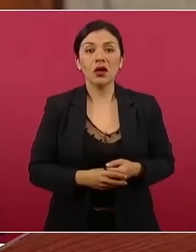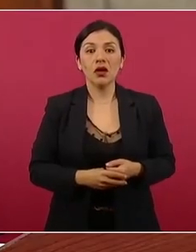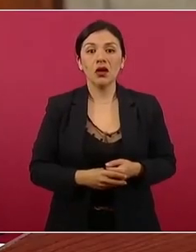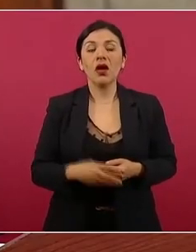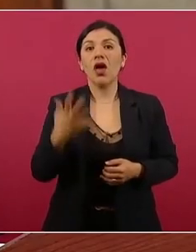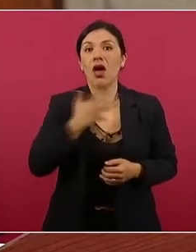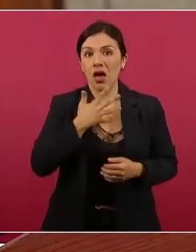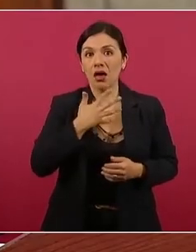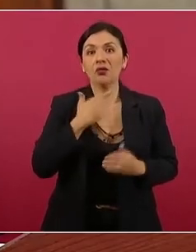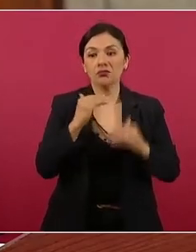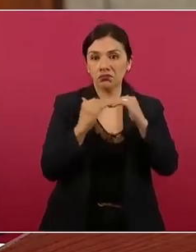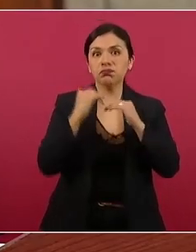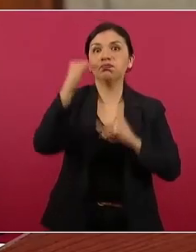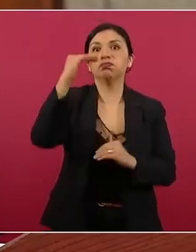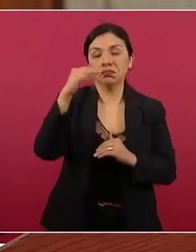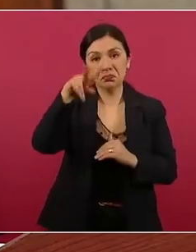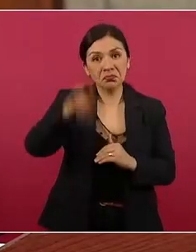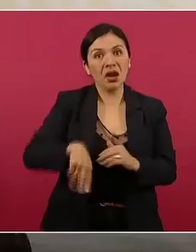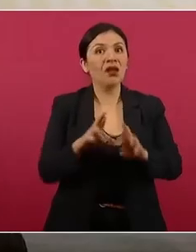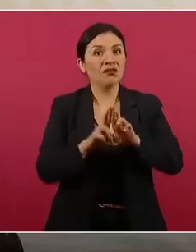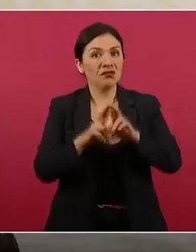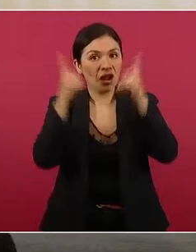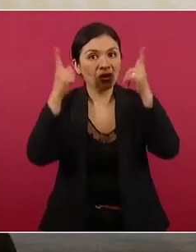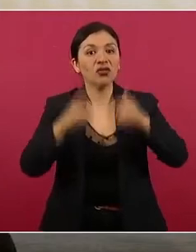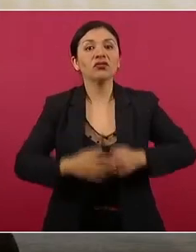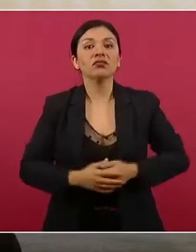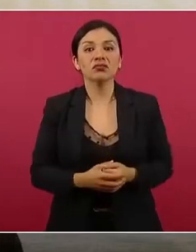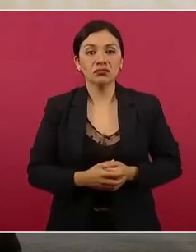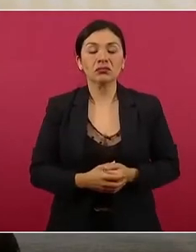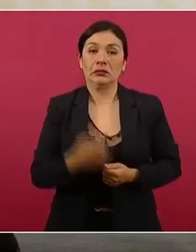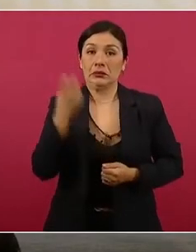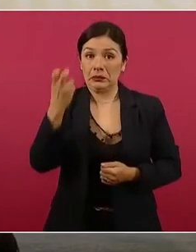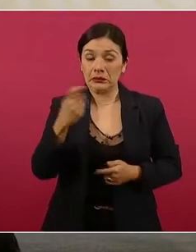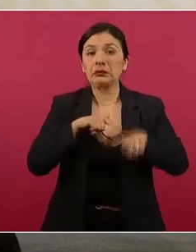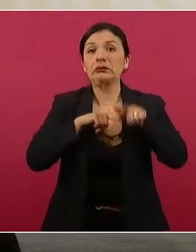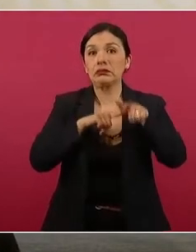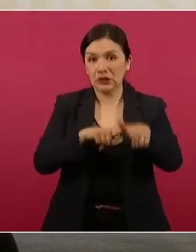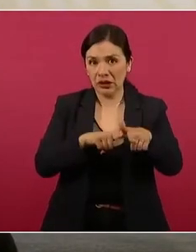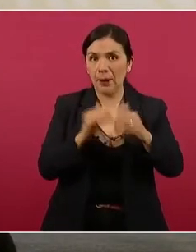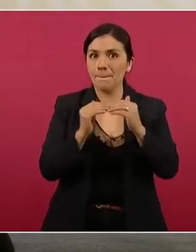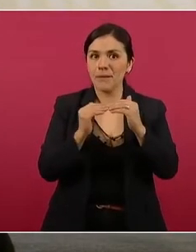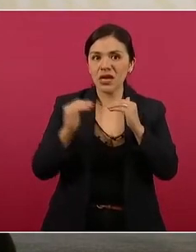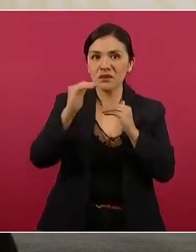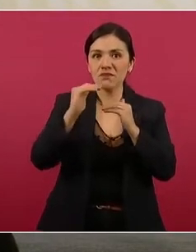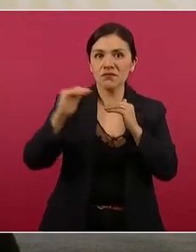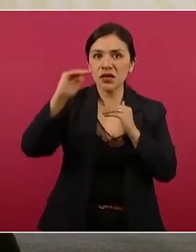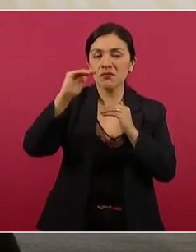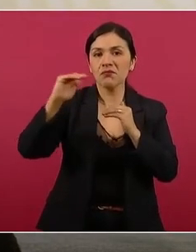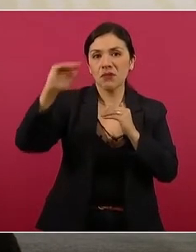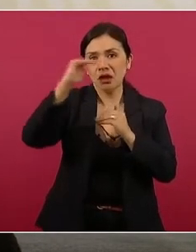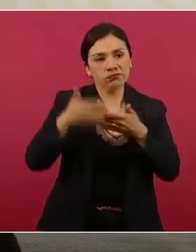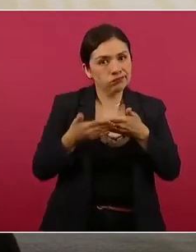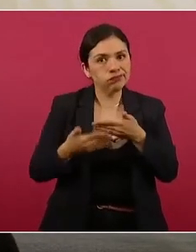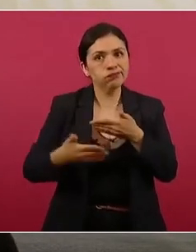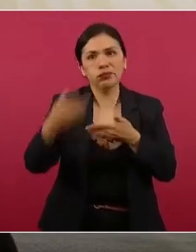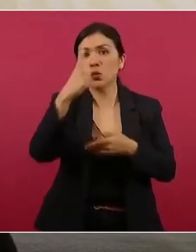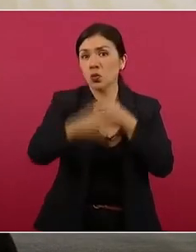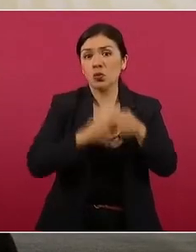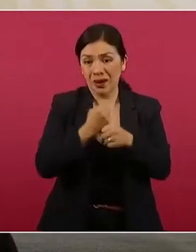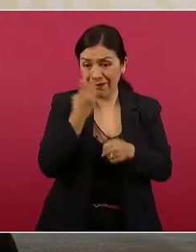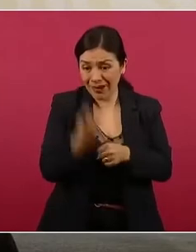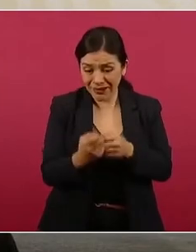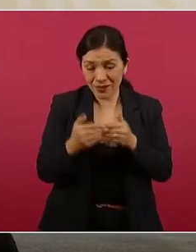récord y va a seguir todo este año.